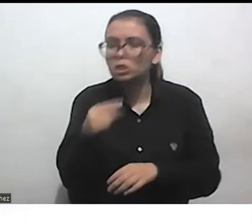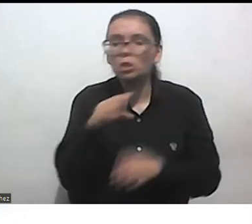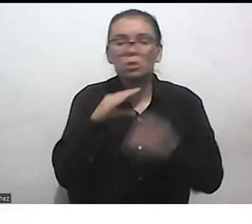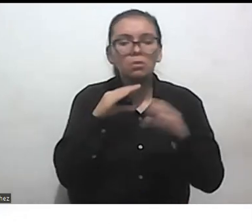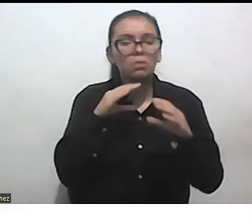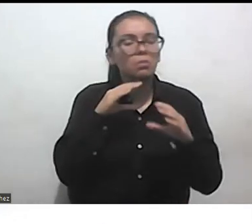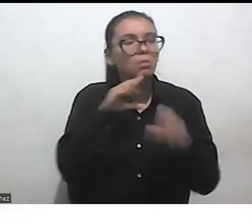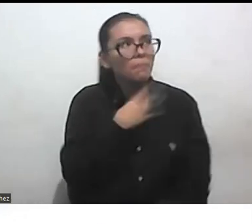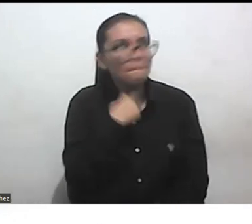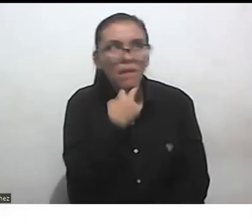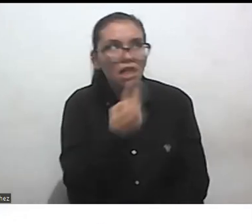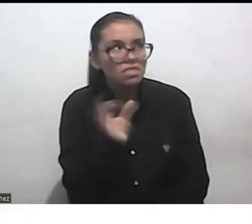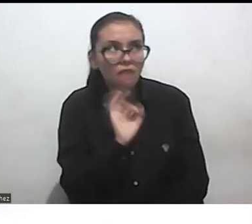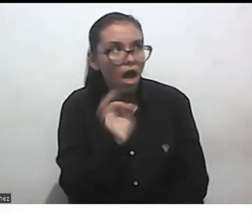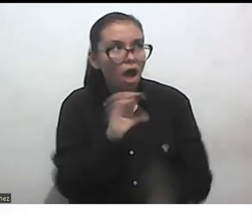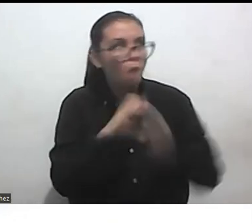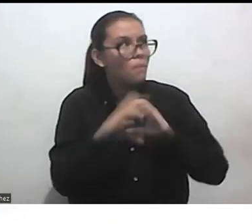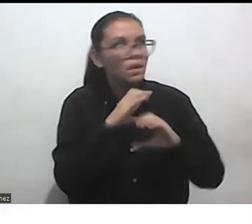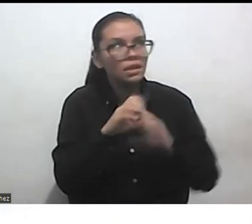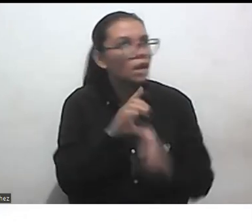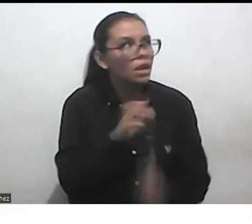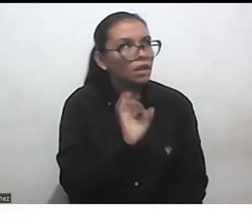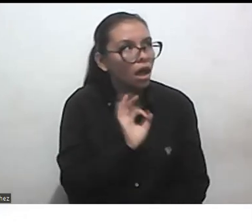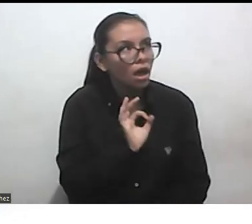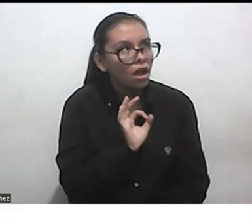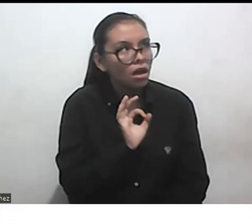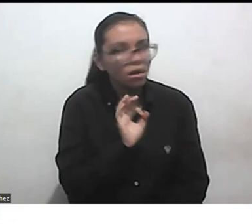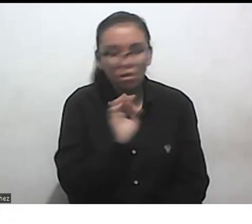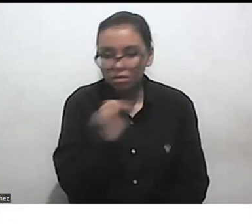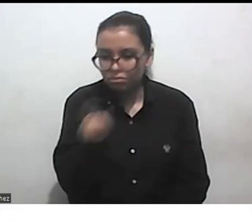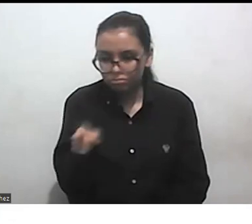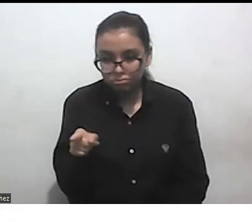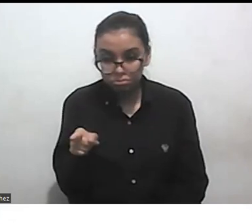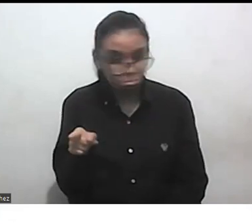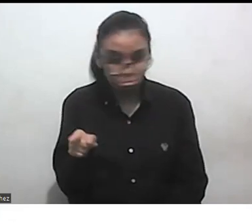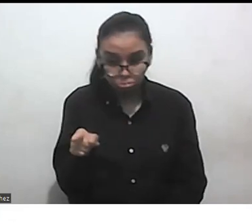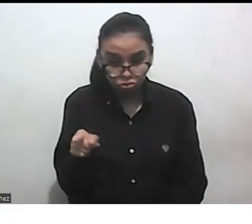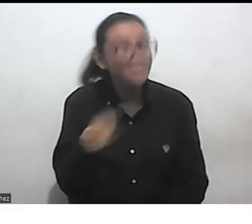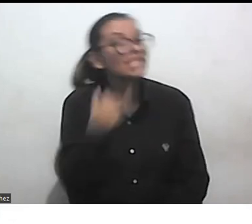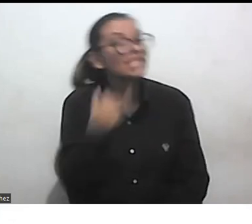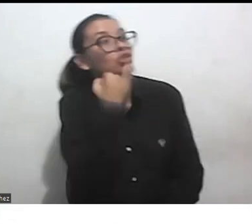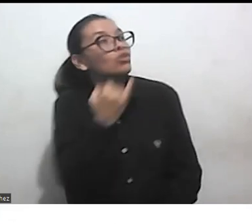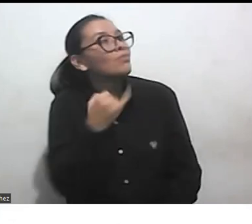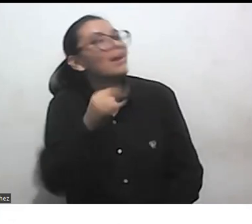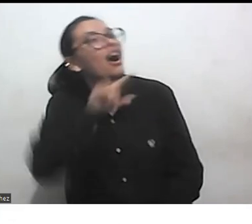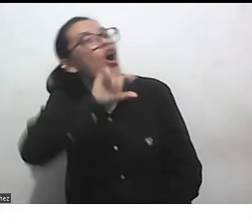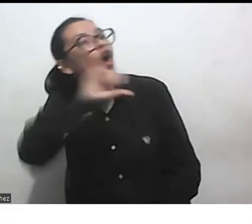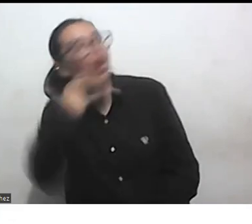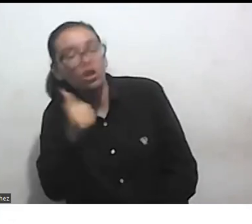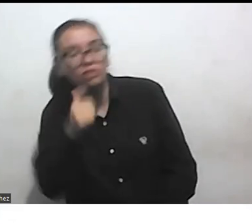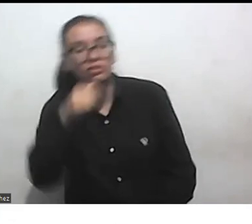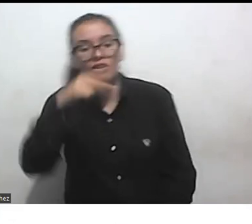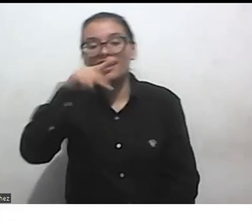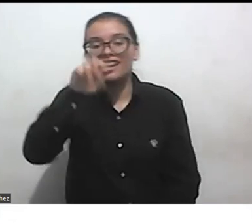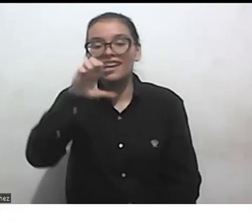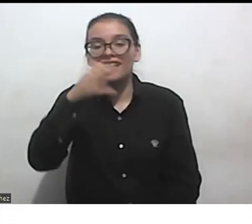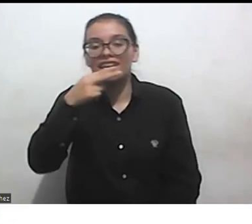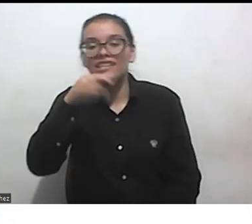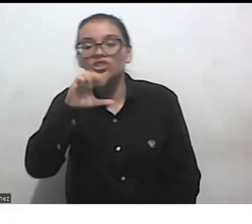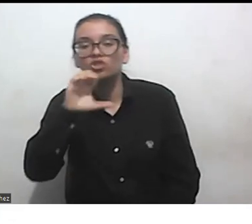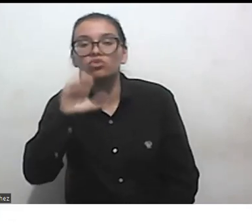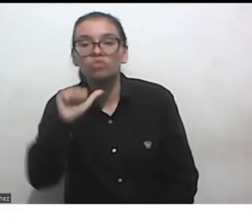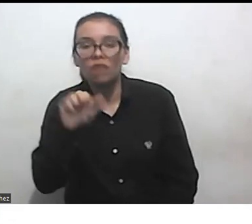es que no se comunique es que está hablando guaraní está hablando quechua está hablando aymara porque son hijos de migrantes